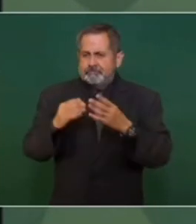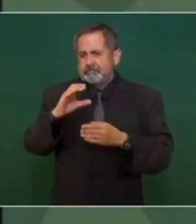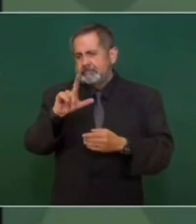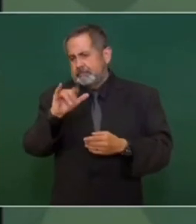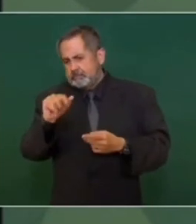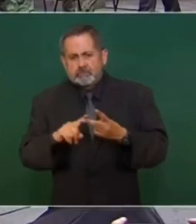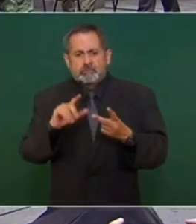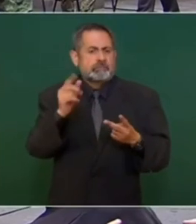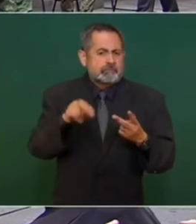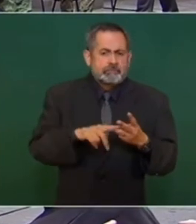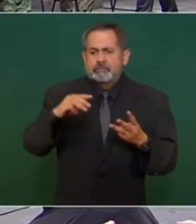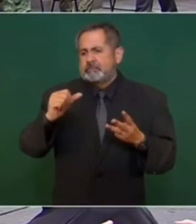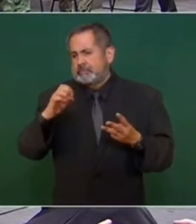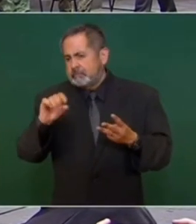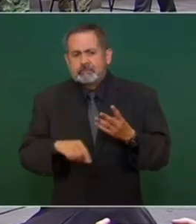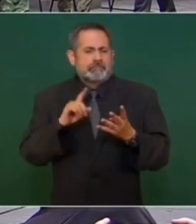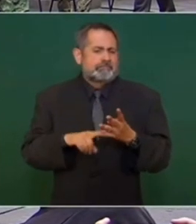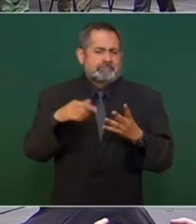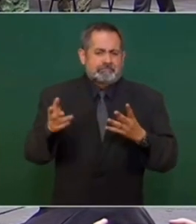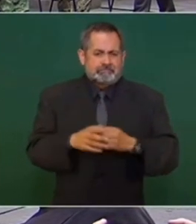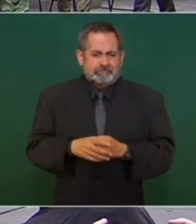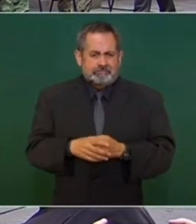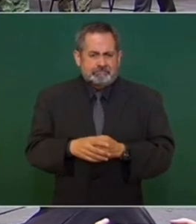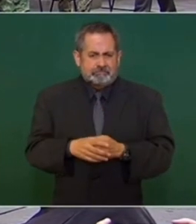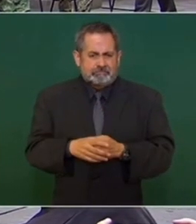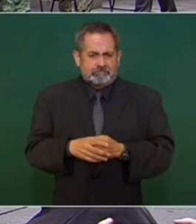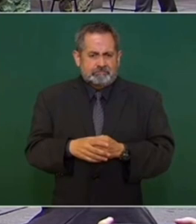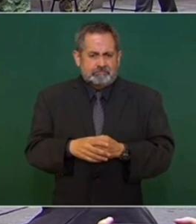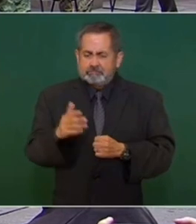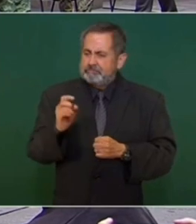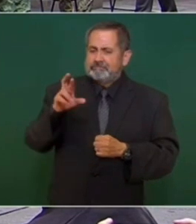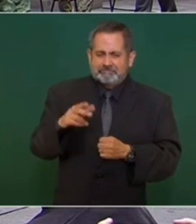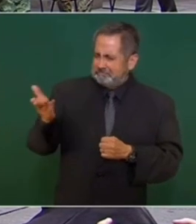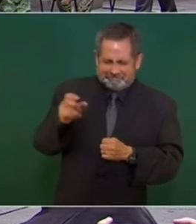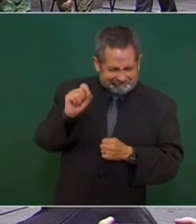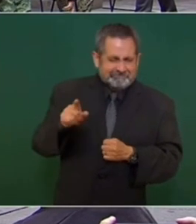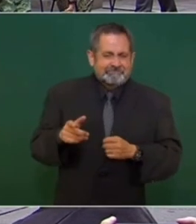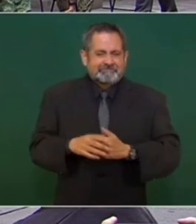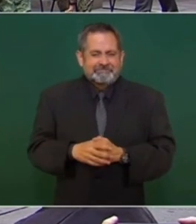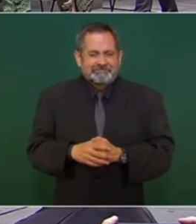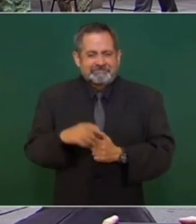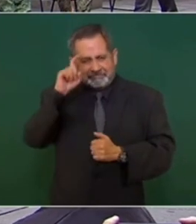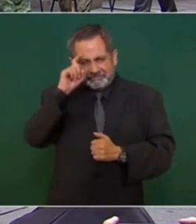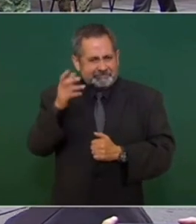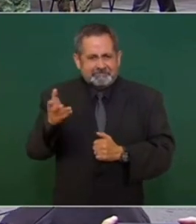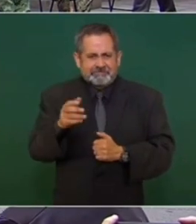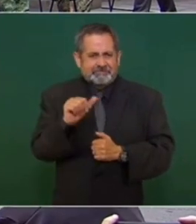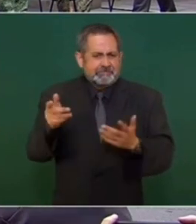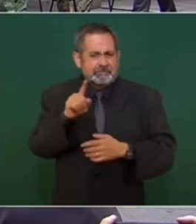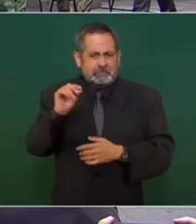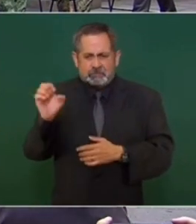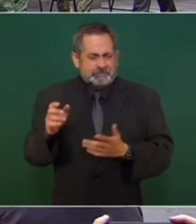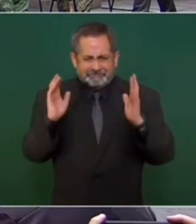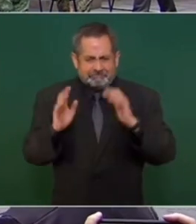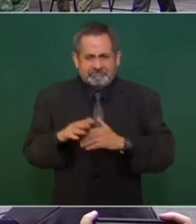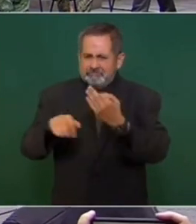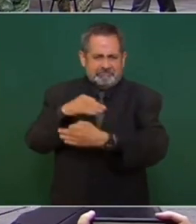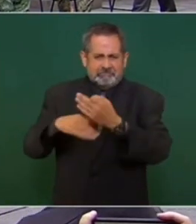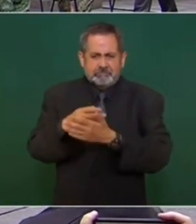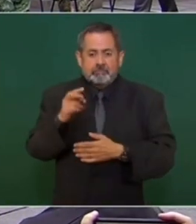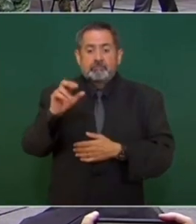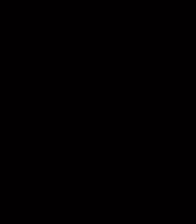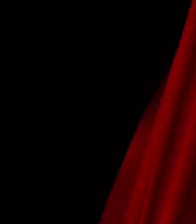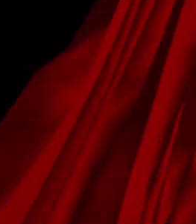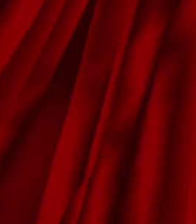a Claudia, a Dan, a Marcelo, al doctor, a Hugo, a Zoe, para todos,